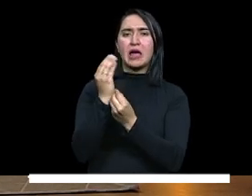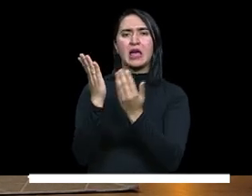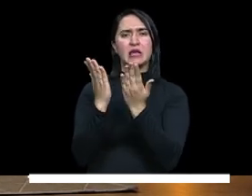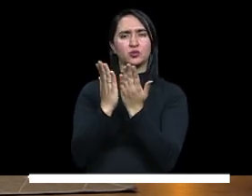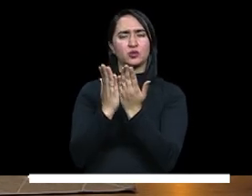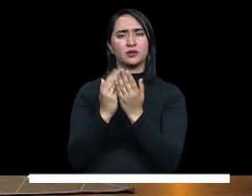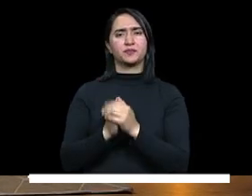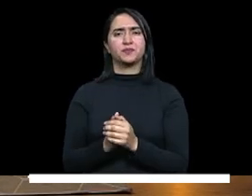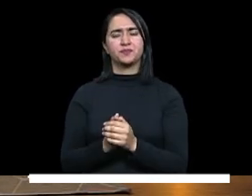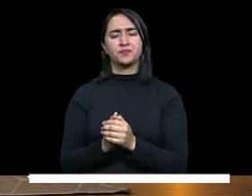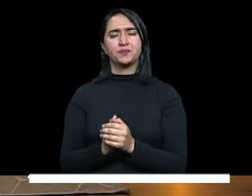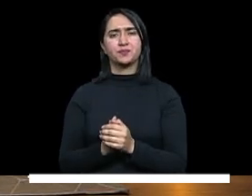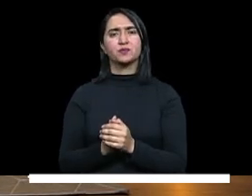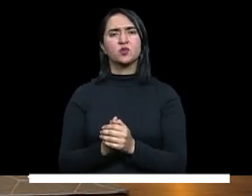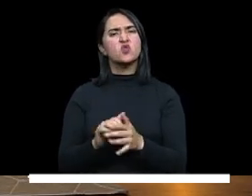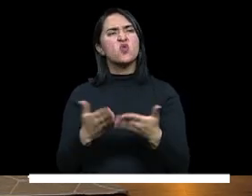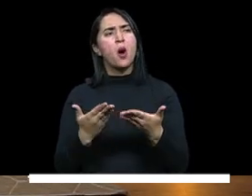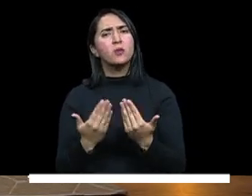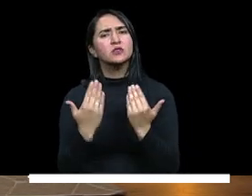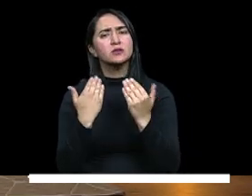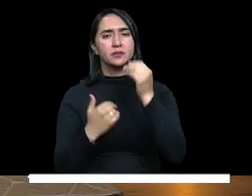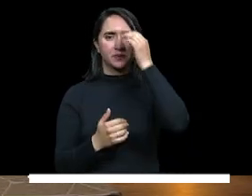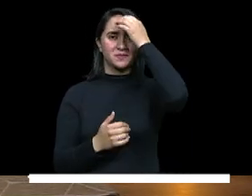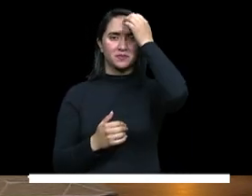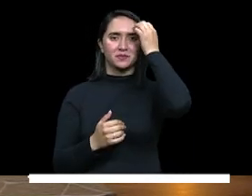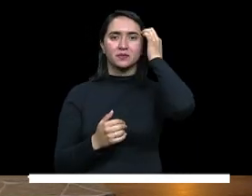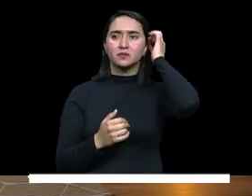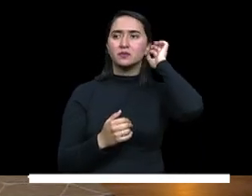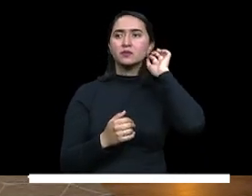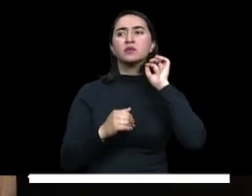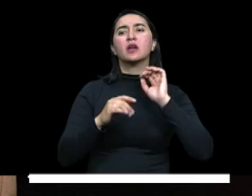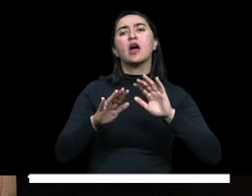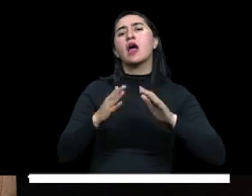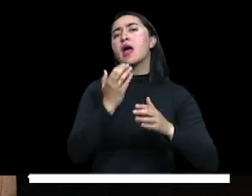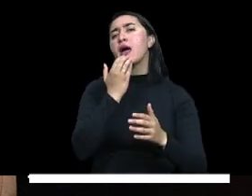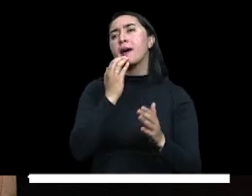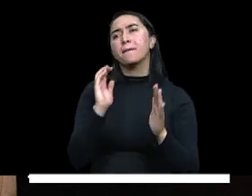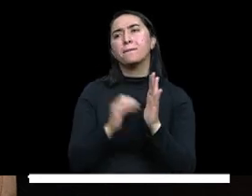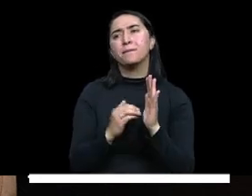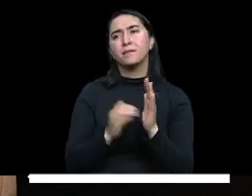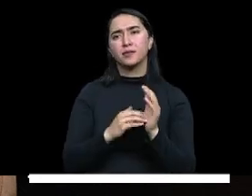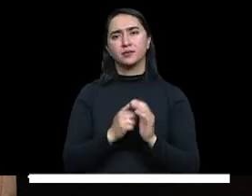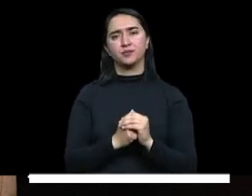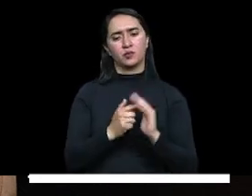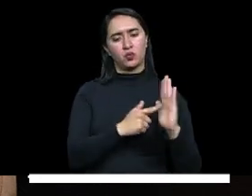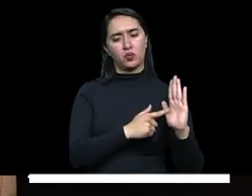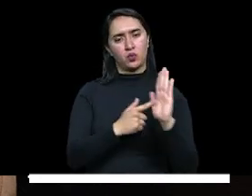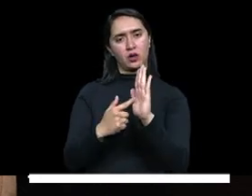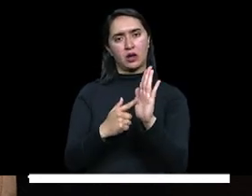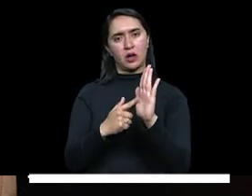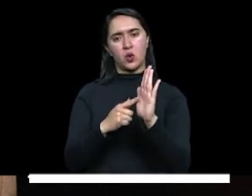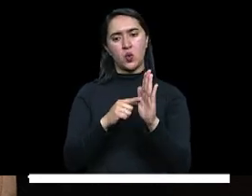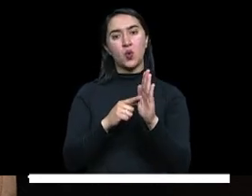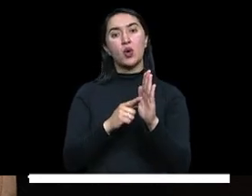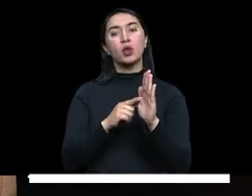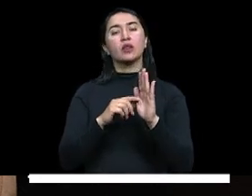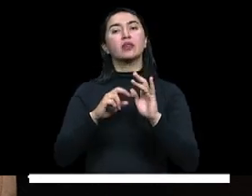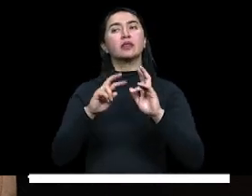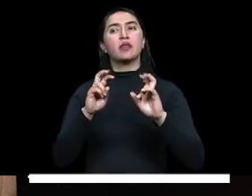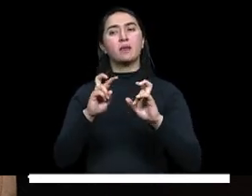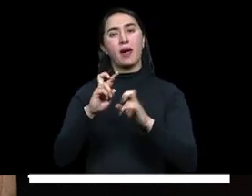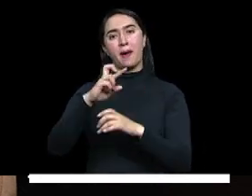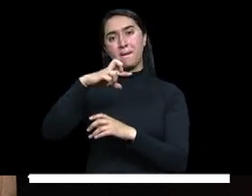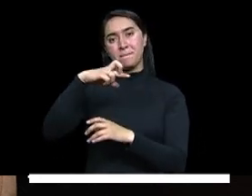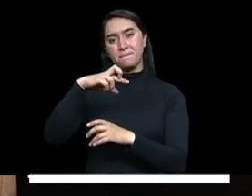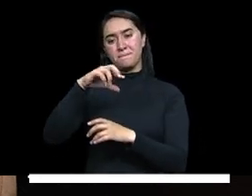funciona esto? A través de programas como el que desarrolla la Unidad de Alimentos para Aprender, el programa